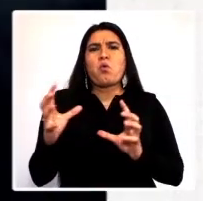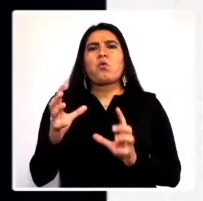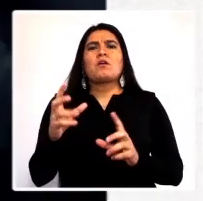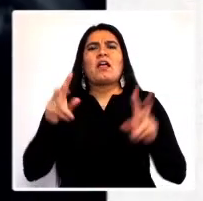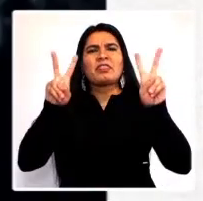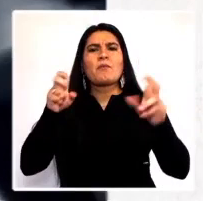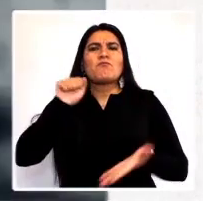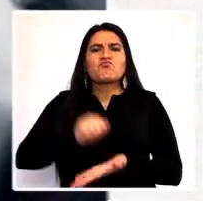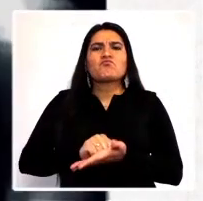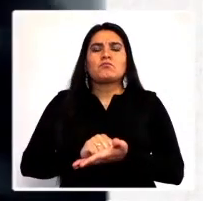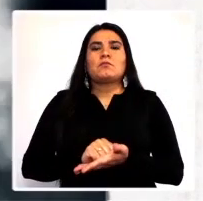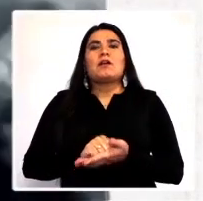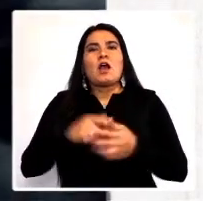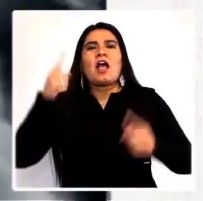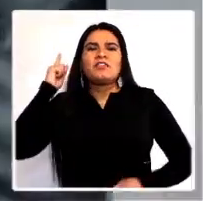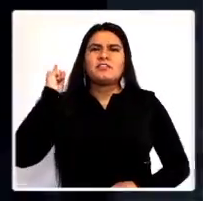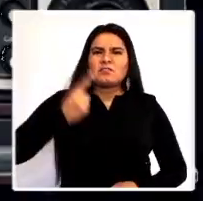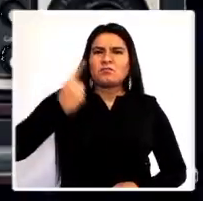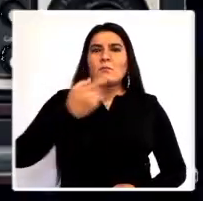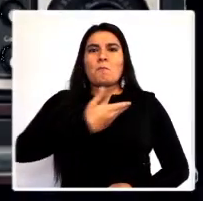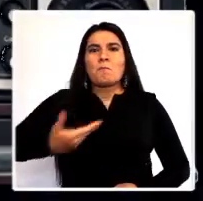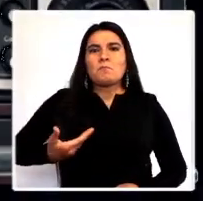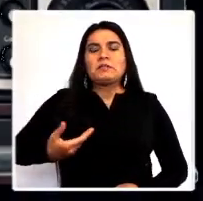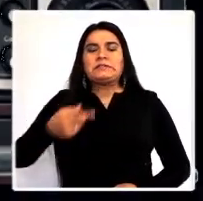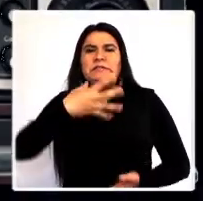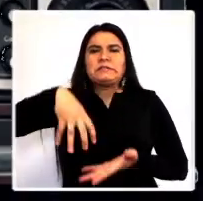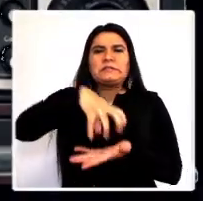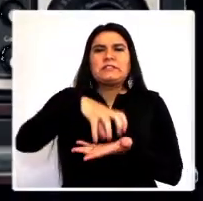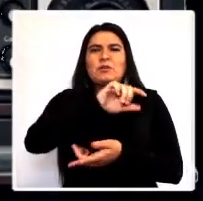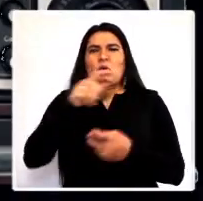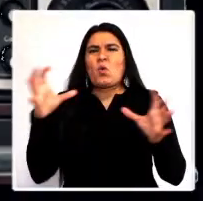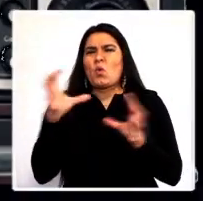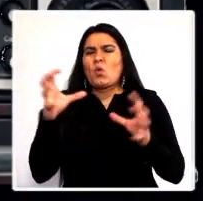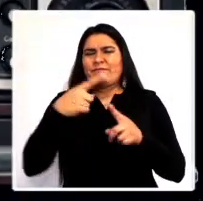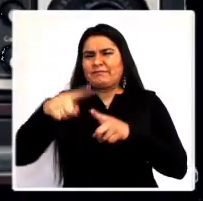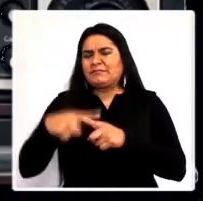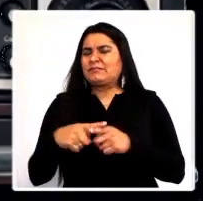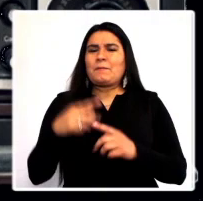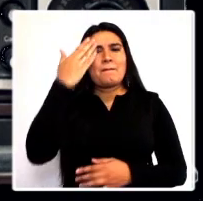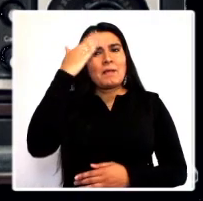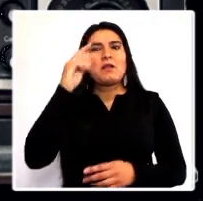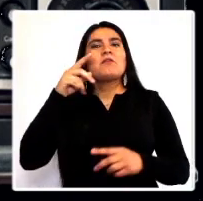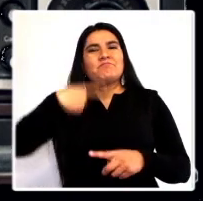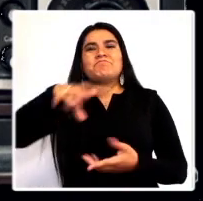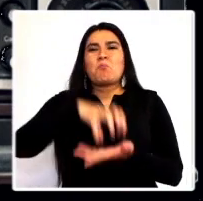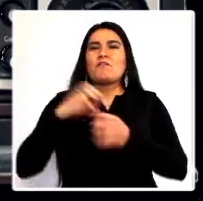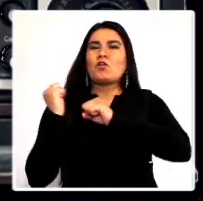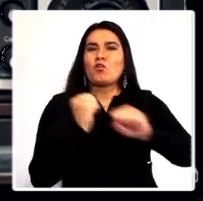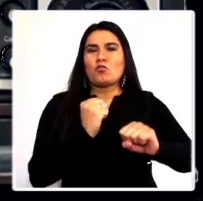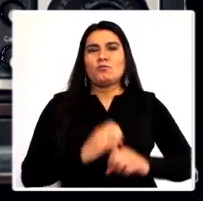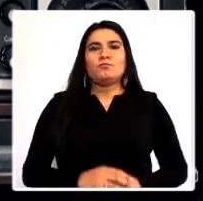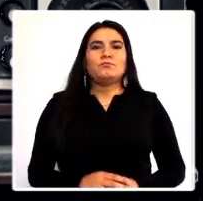reacciones de freno contra éstas. Dictadura cívico-militares dejaban una estela de atrocidades cometidas contra sus propios